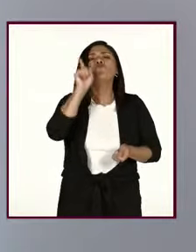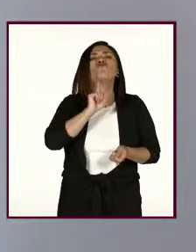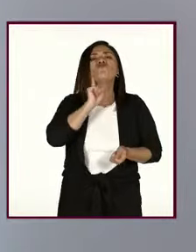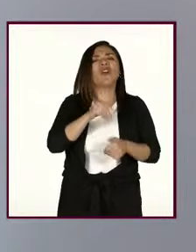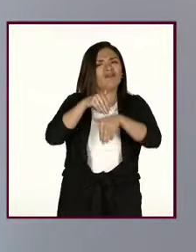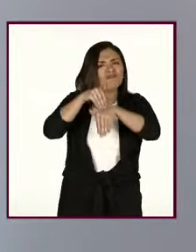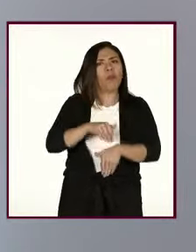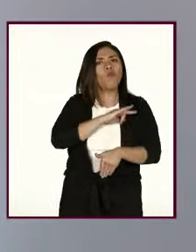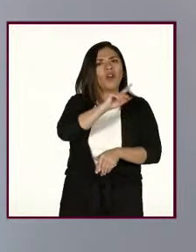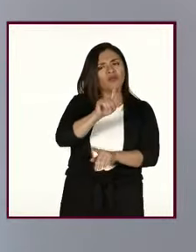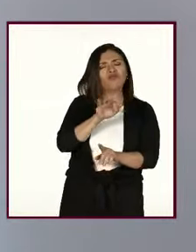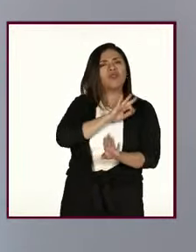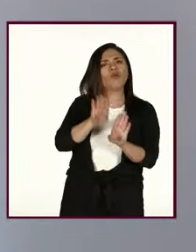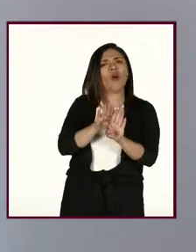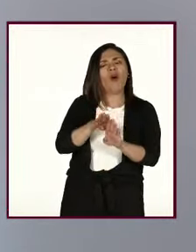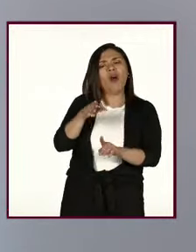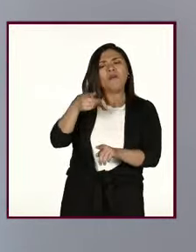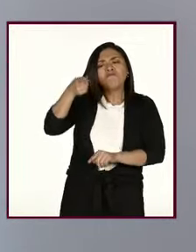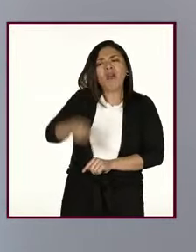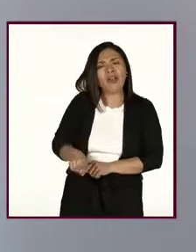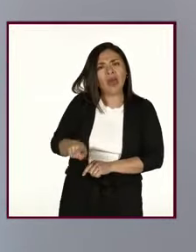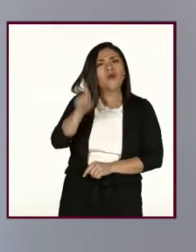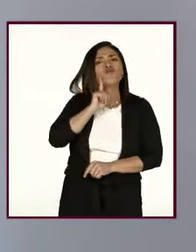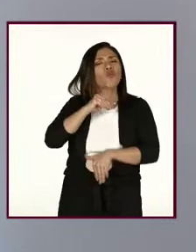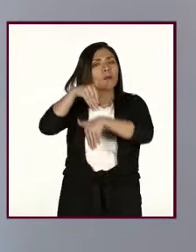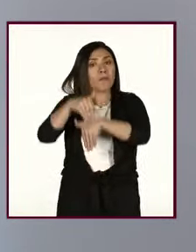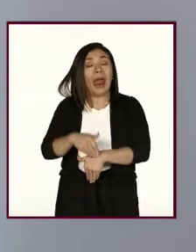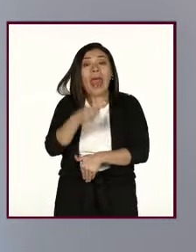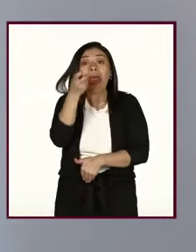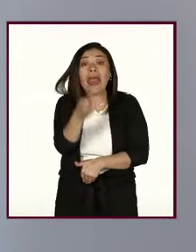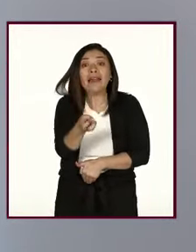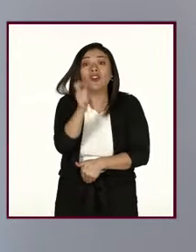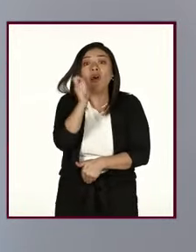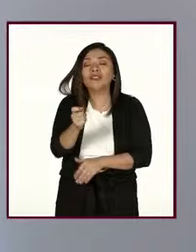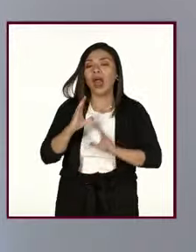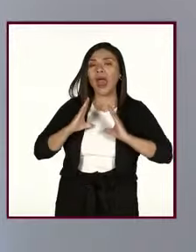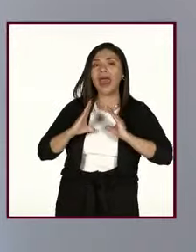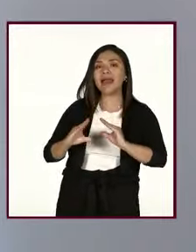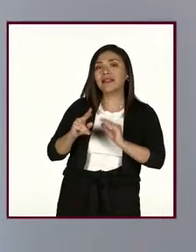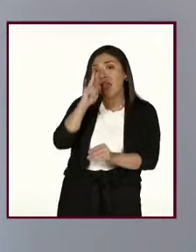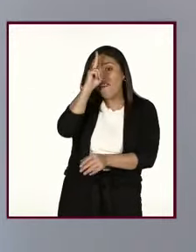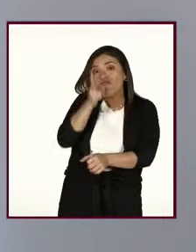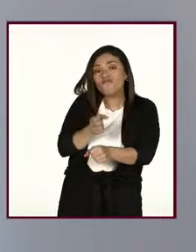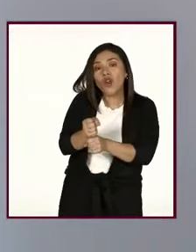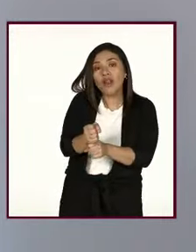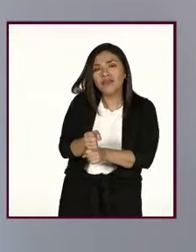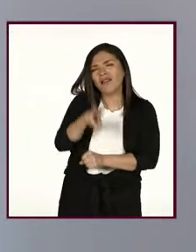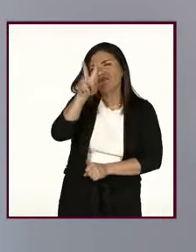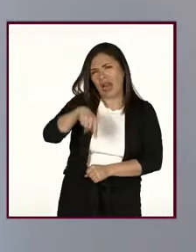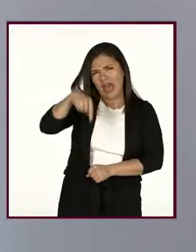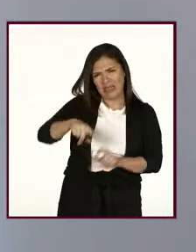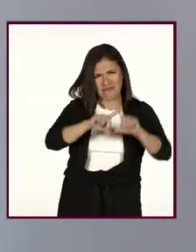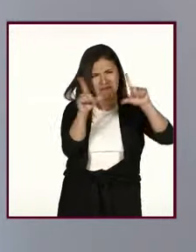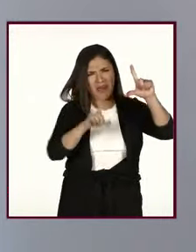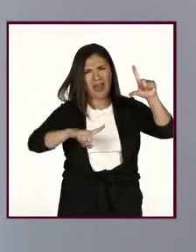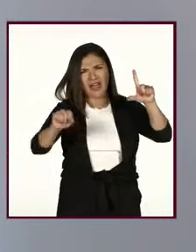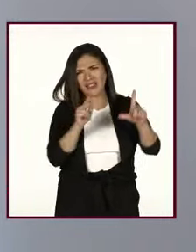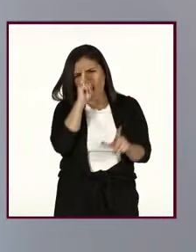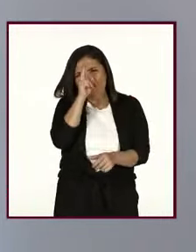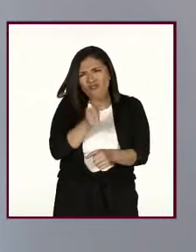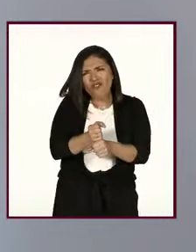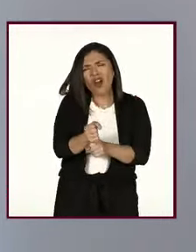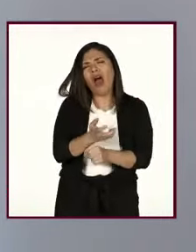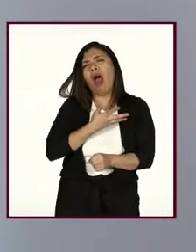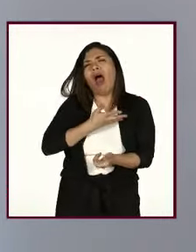mujeres. Y ahí es donde se anida la violencia. Y la violencia en nuestro país la tenemos ya